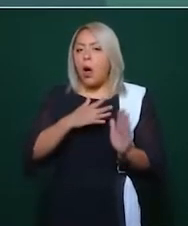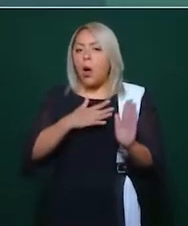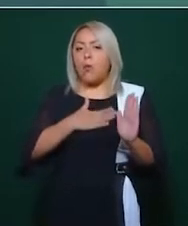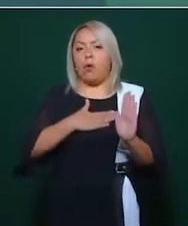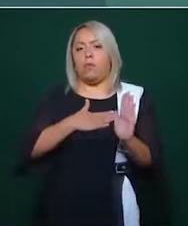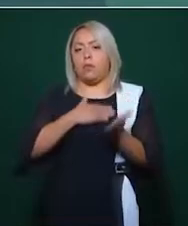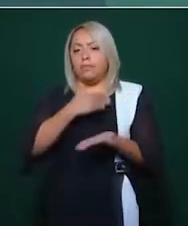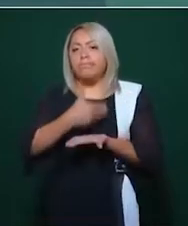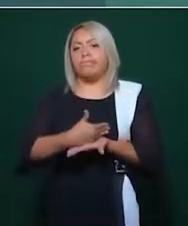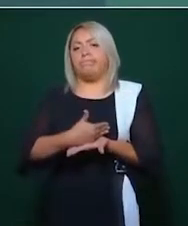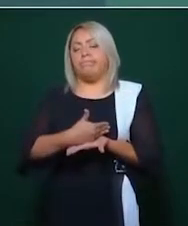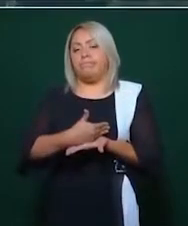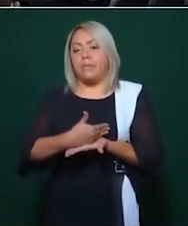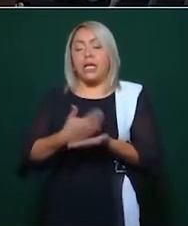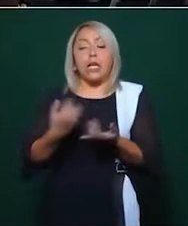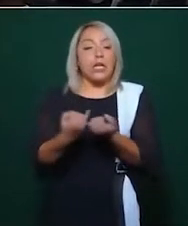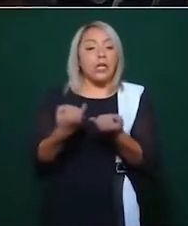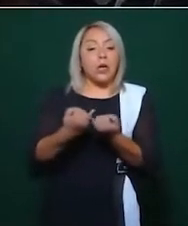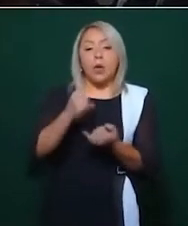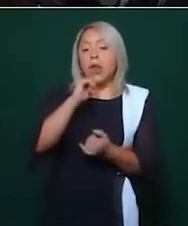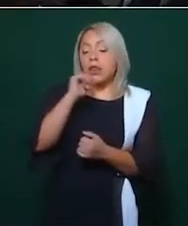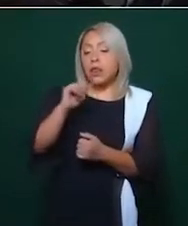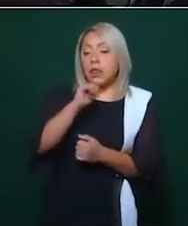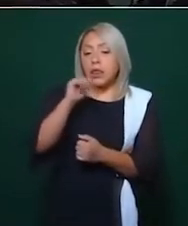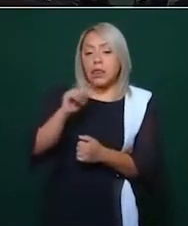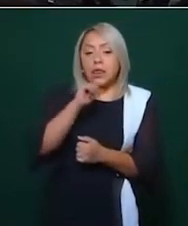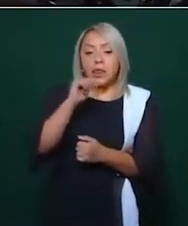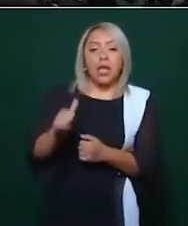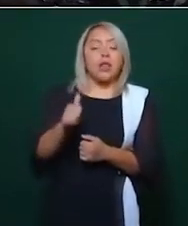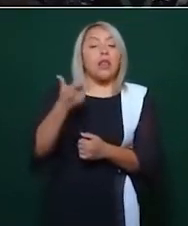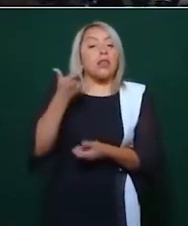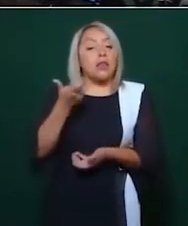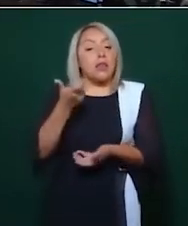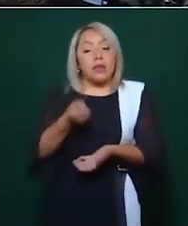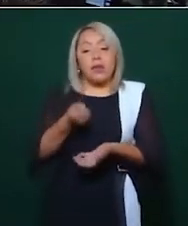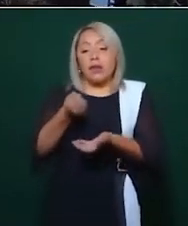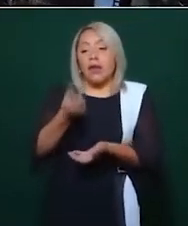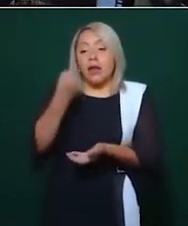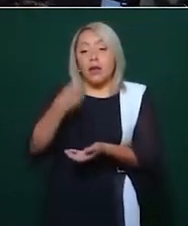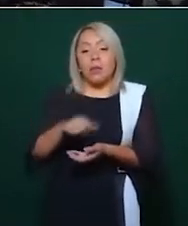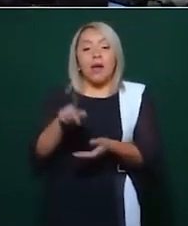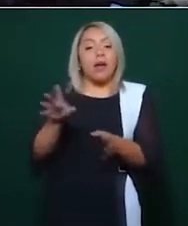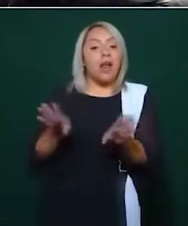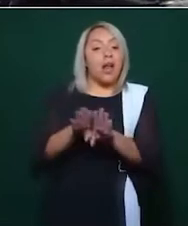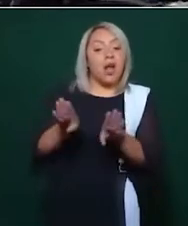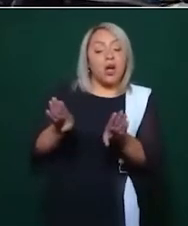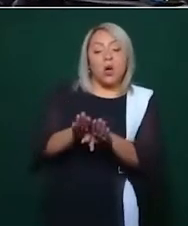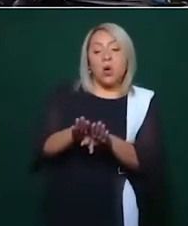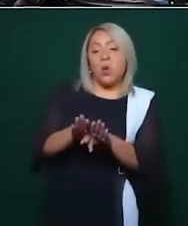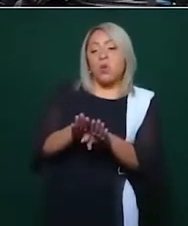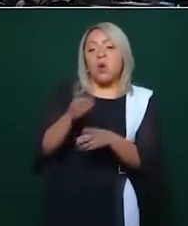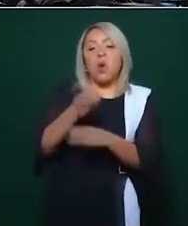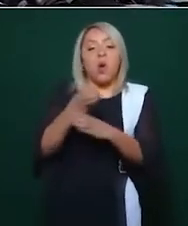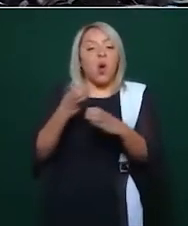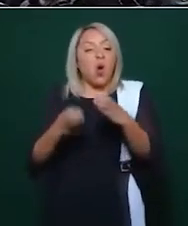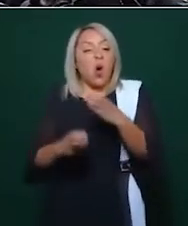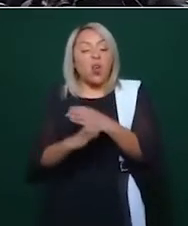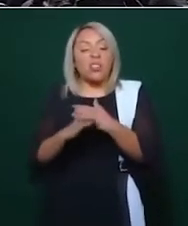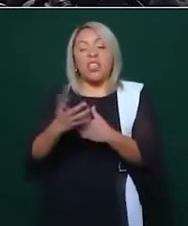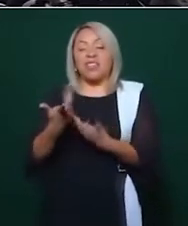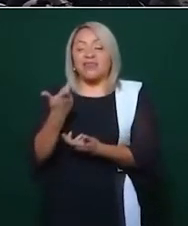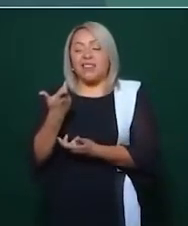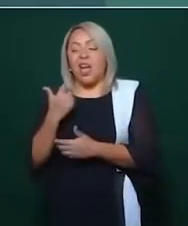público ni de dinero de procedencia ilícita.